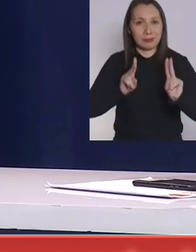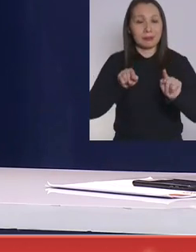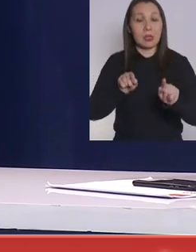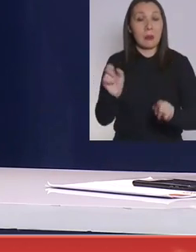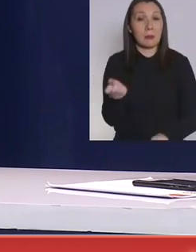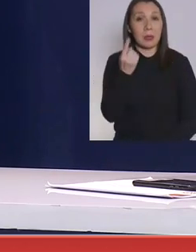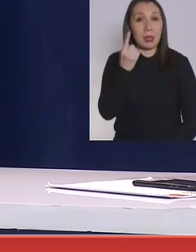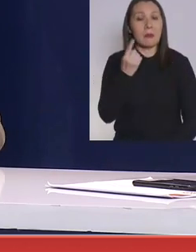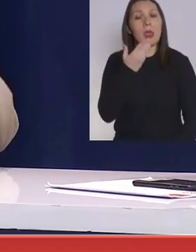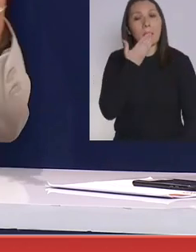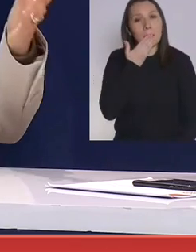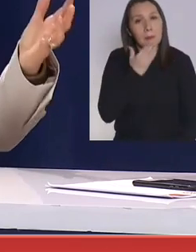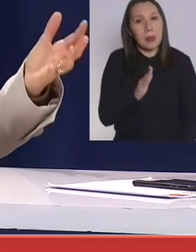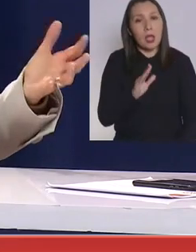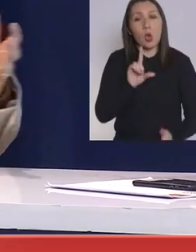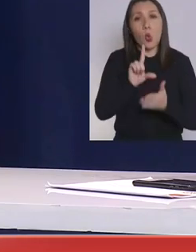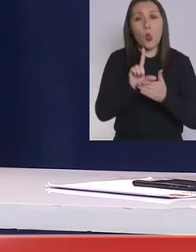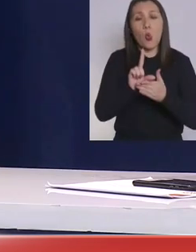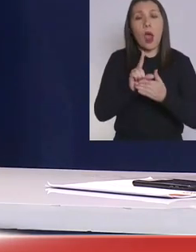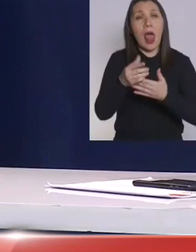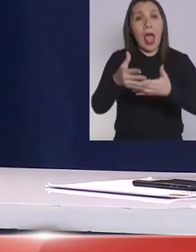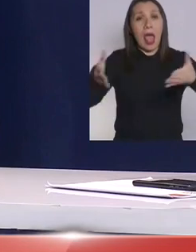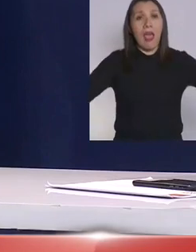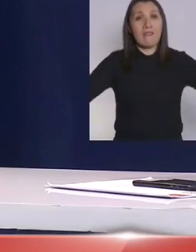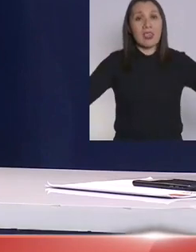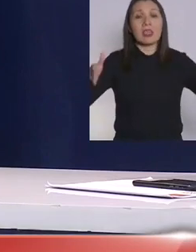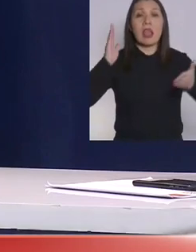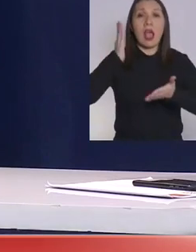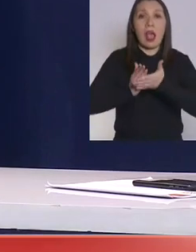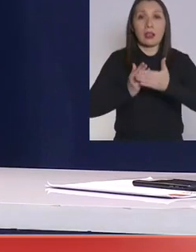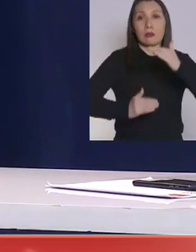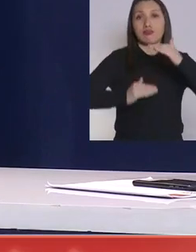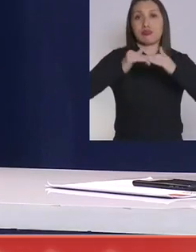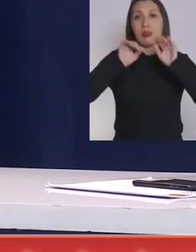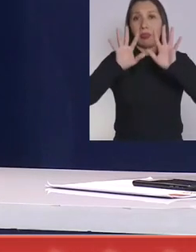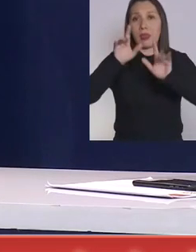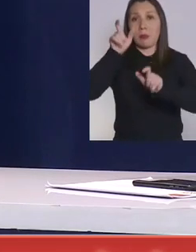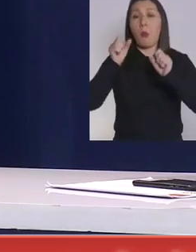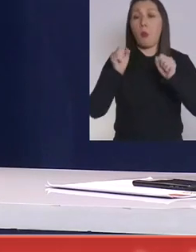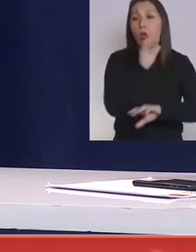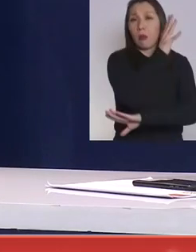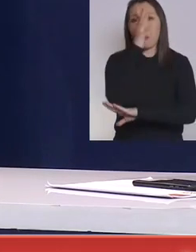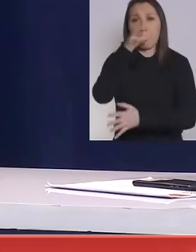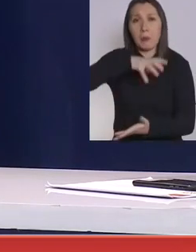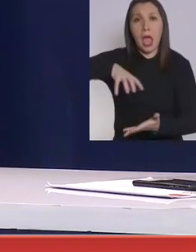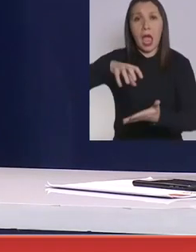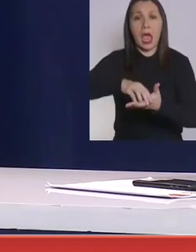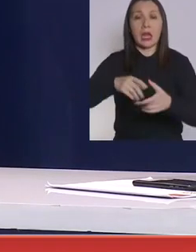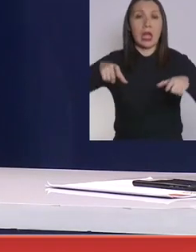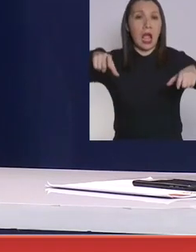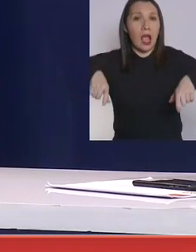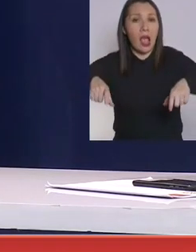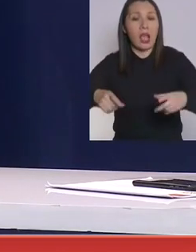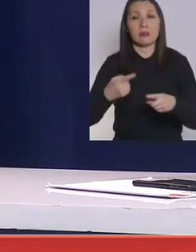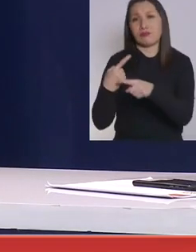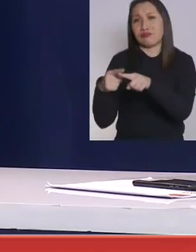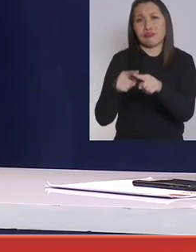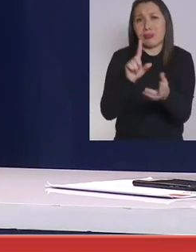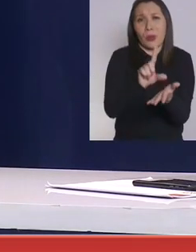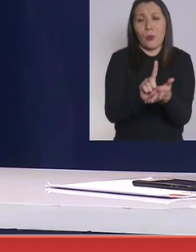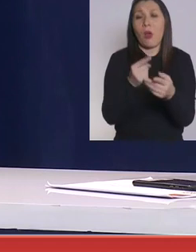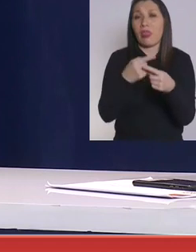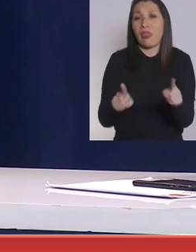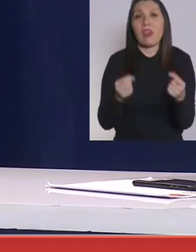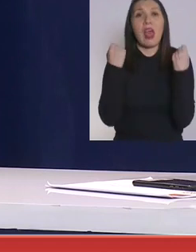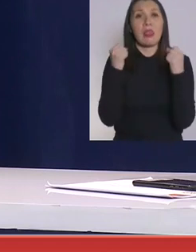primero que nada privilegiar el espacio abierto, hasta 10 personas, puede ser en un parque, puede ser en una cancha, puede ser en distintos lugares